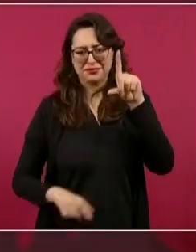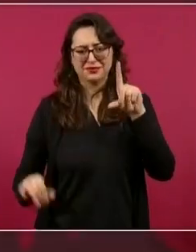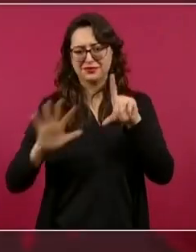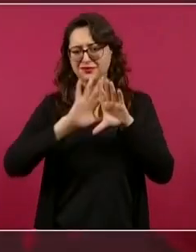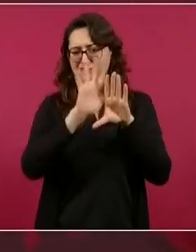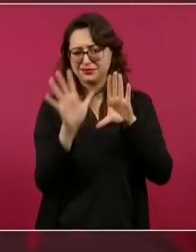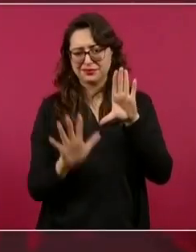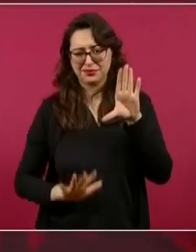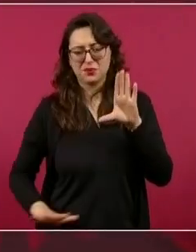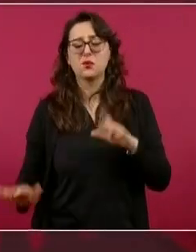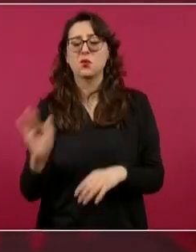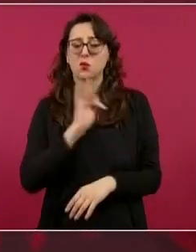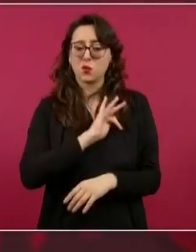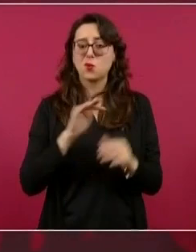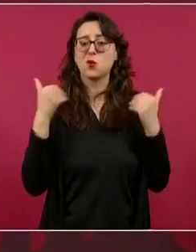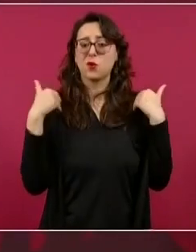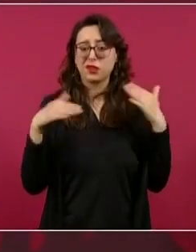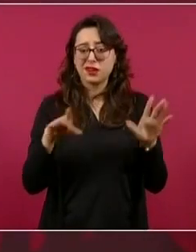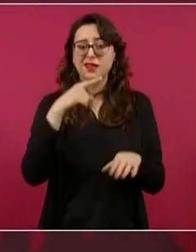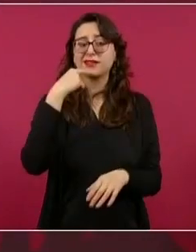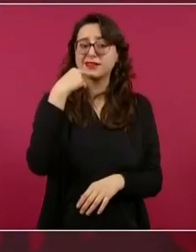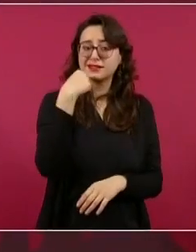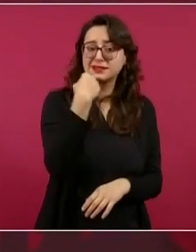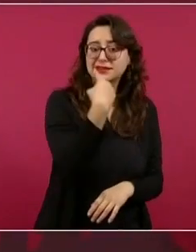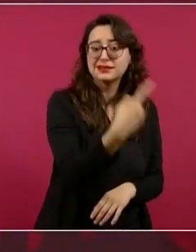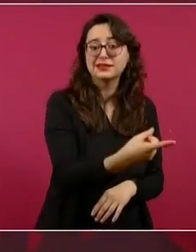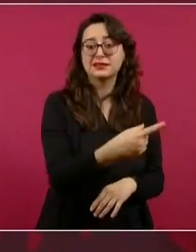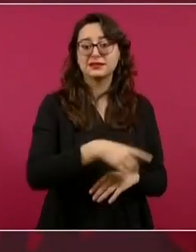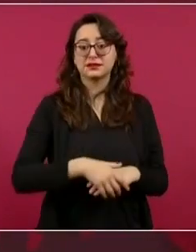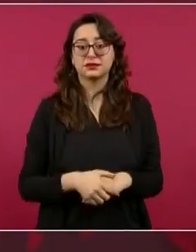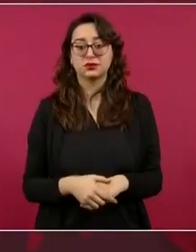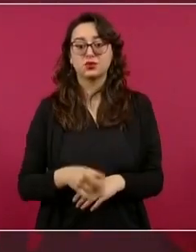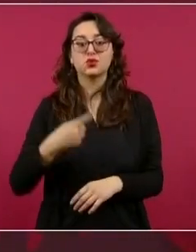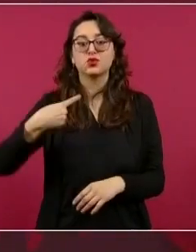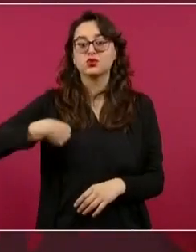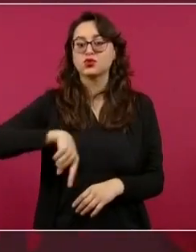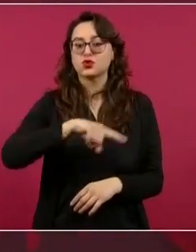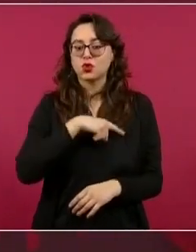de que constantemente estamos